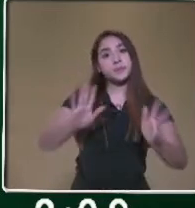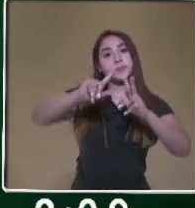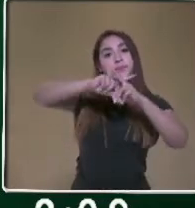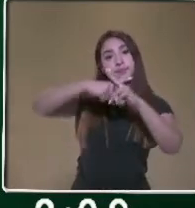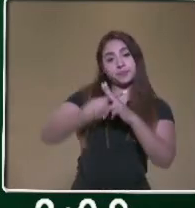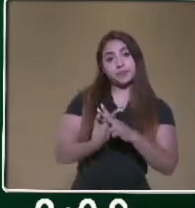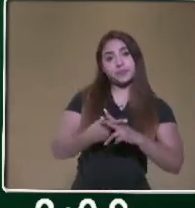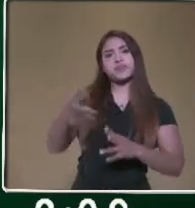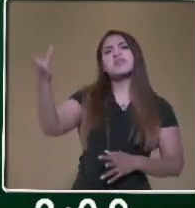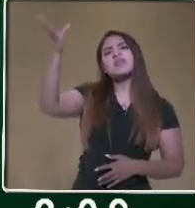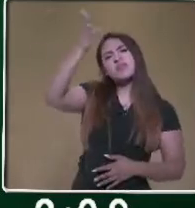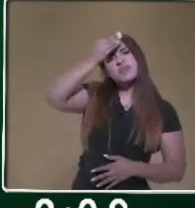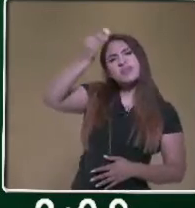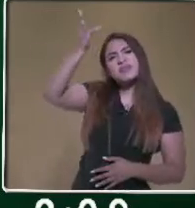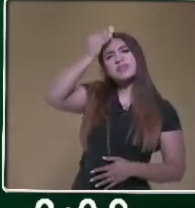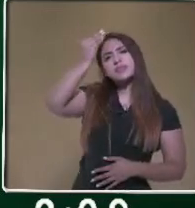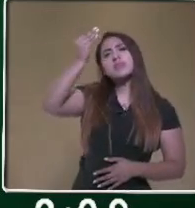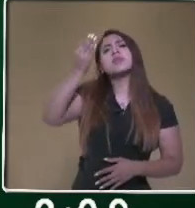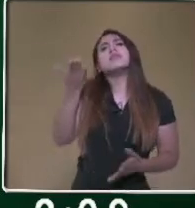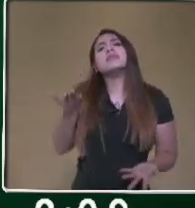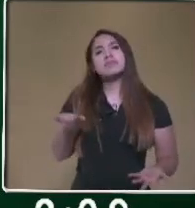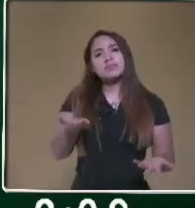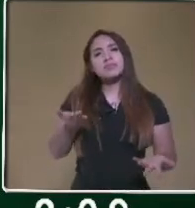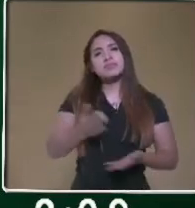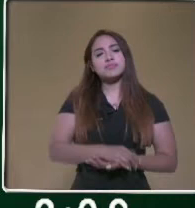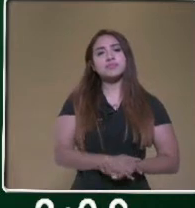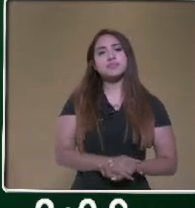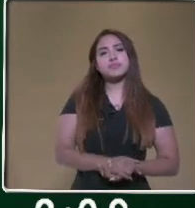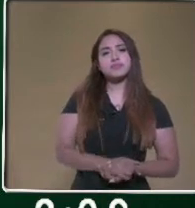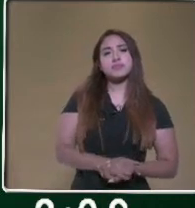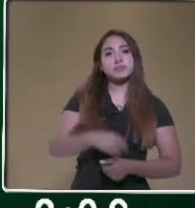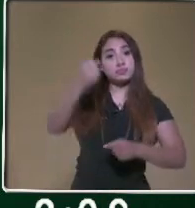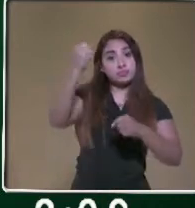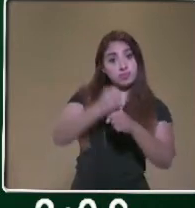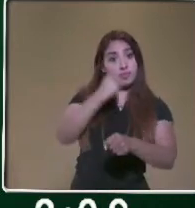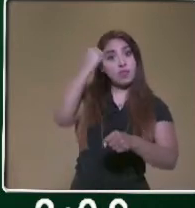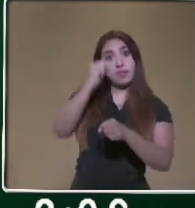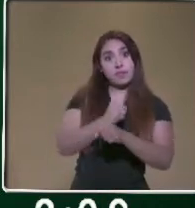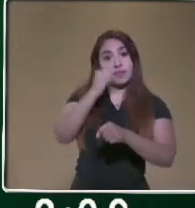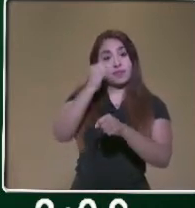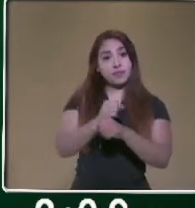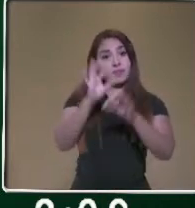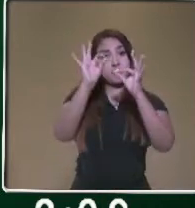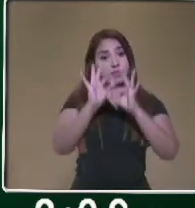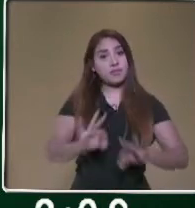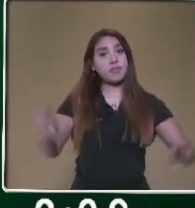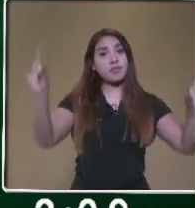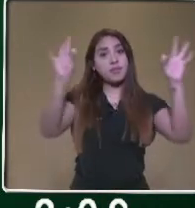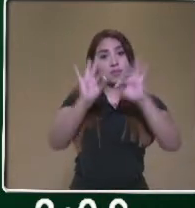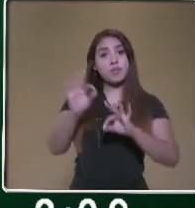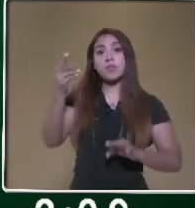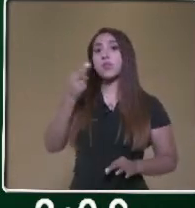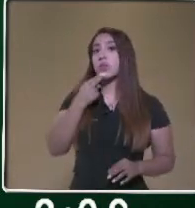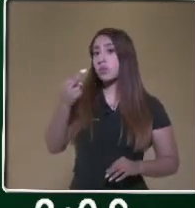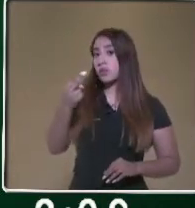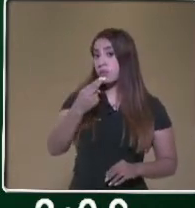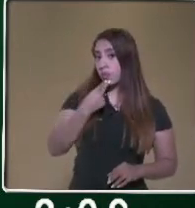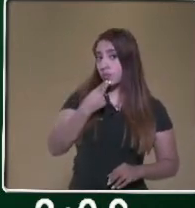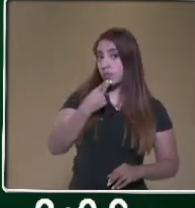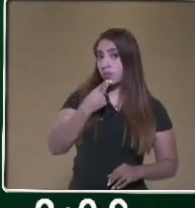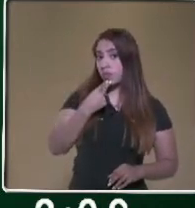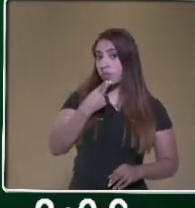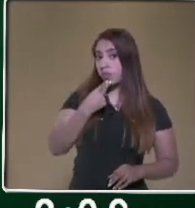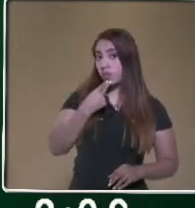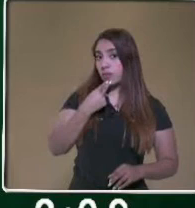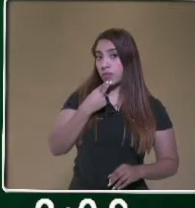el día de hoy? El día de hoy vamos a reforzar algo muy importante, niños, que es utilizar el algoritmo para